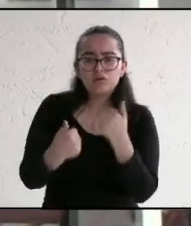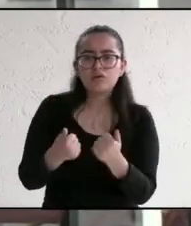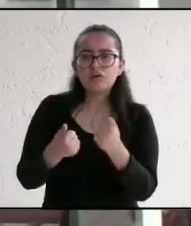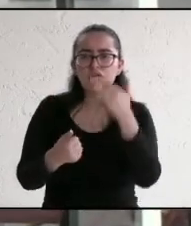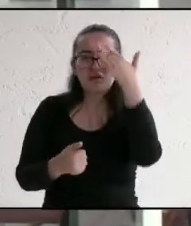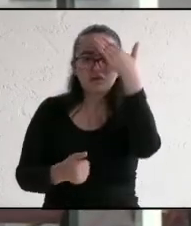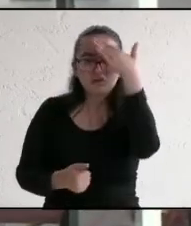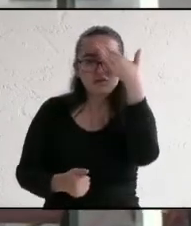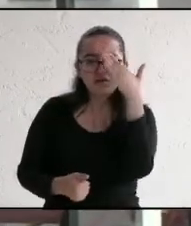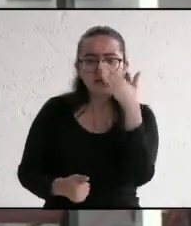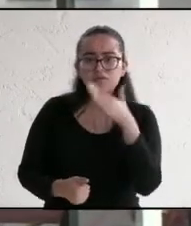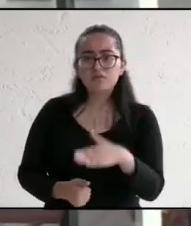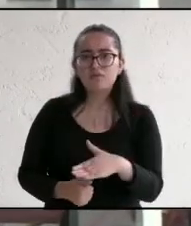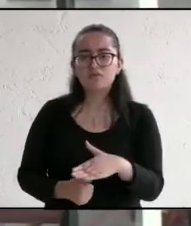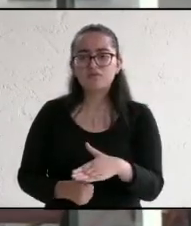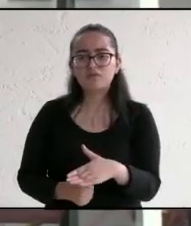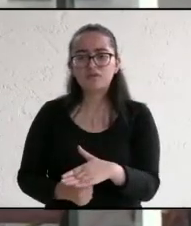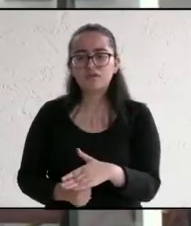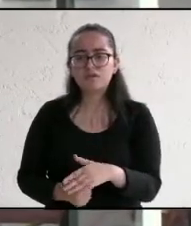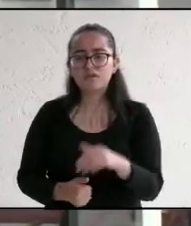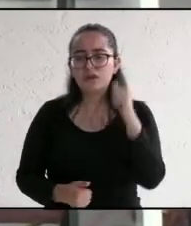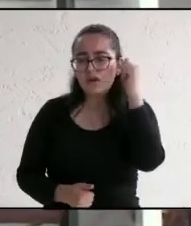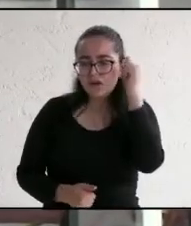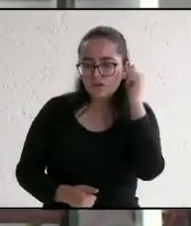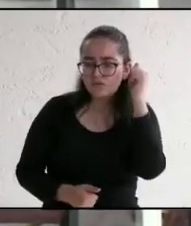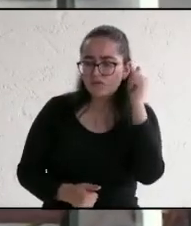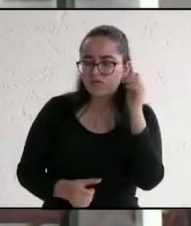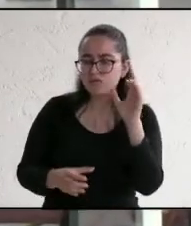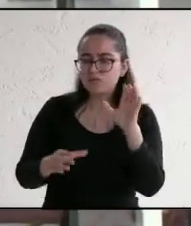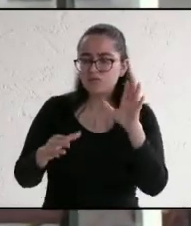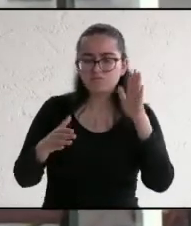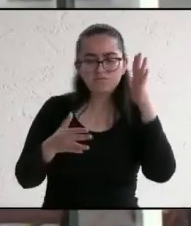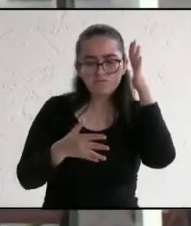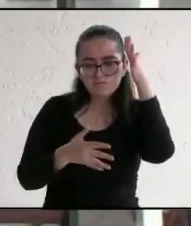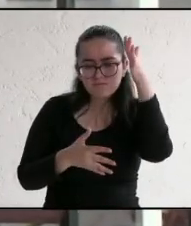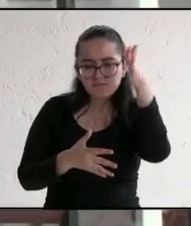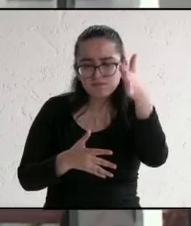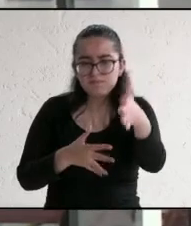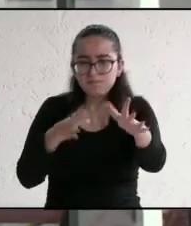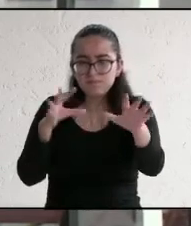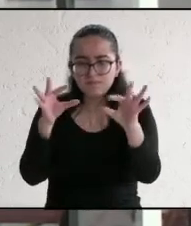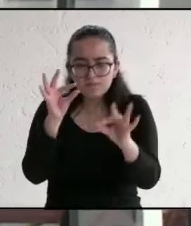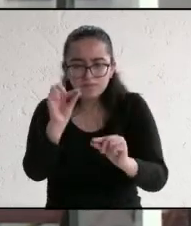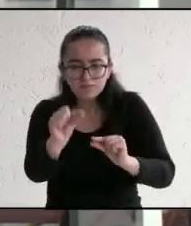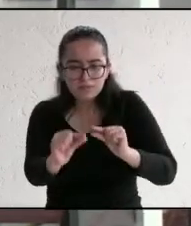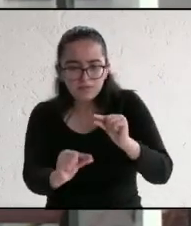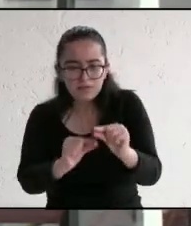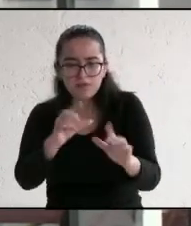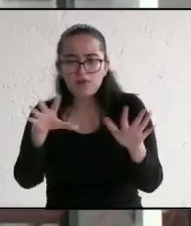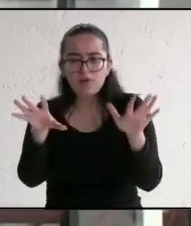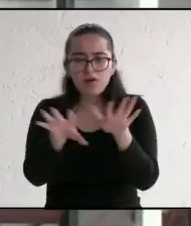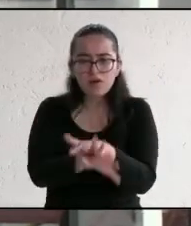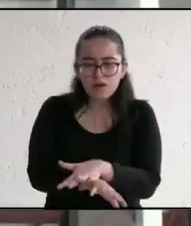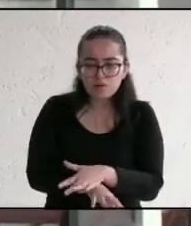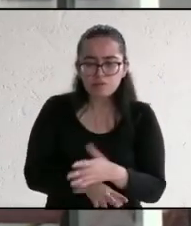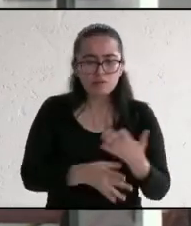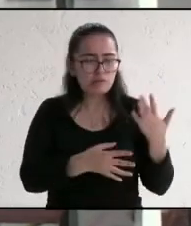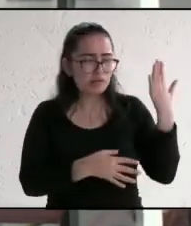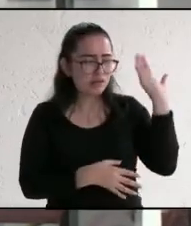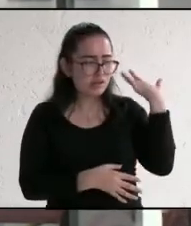Actopan deben de encaminarse hacia el verdadero progreso. Las administraciones anteriores nos han quedado a deber mucho,